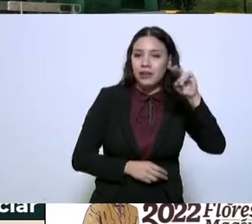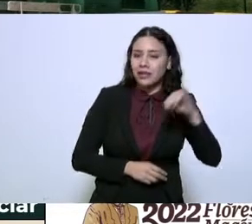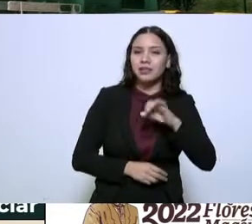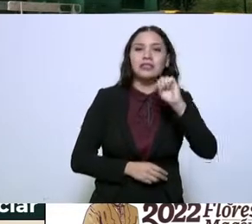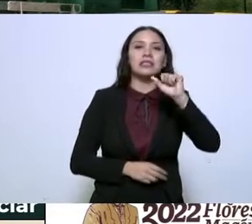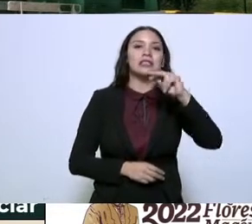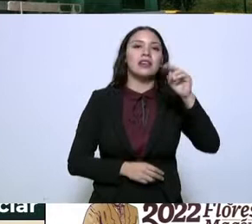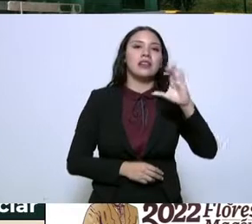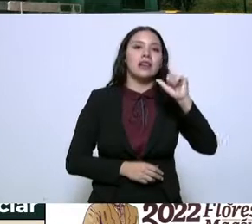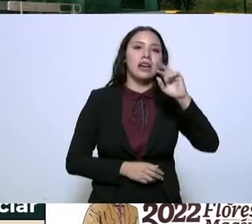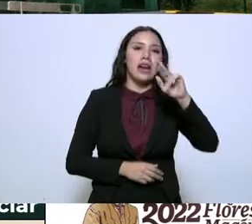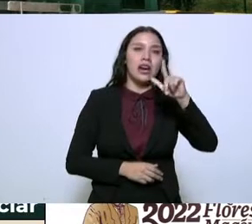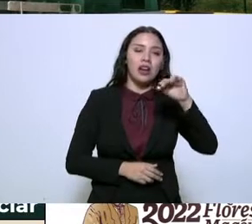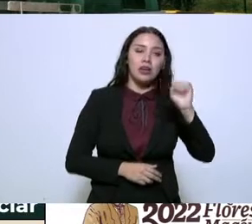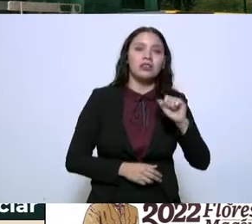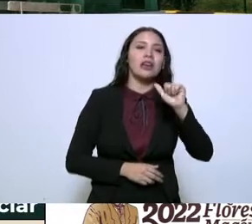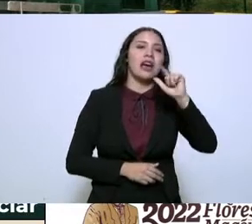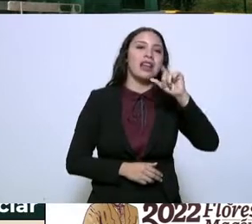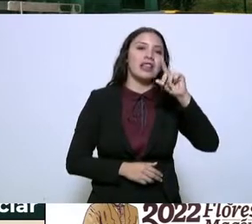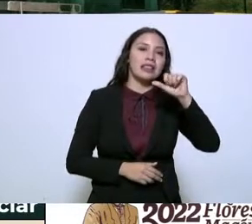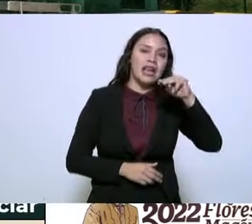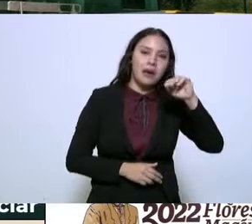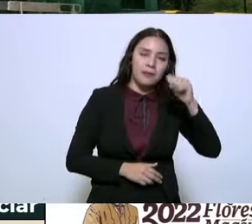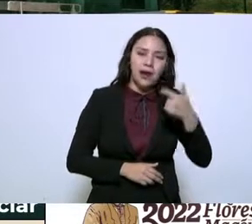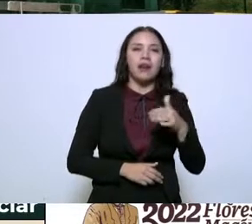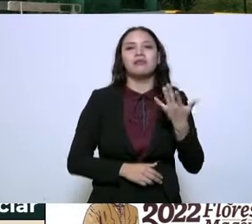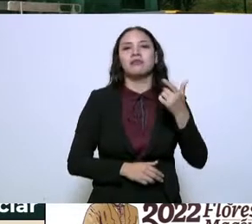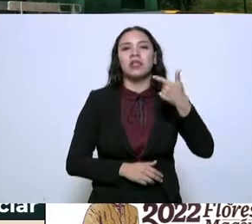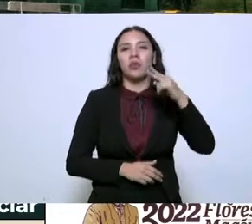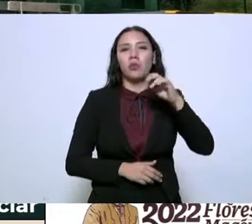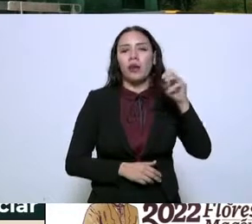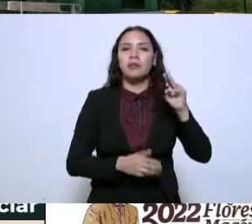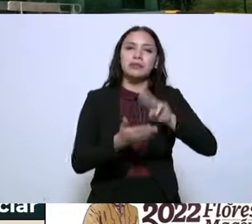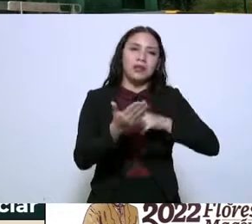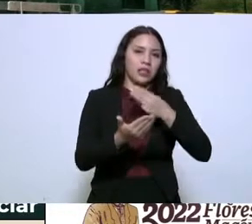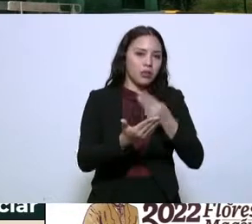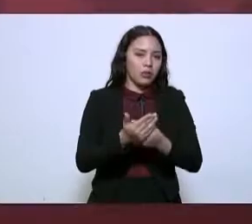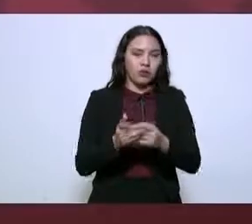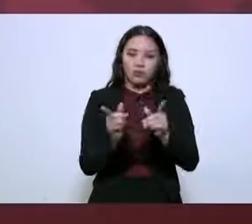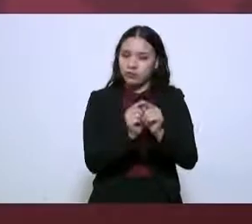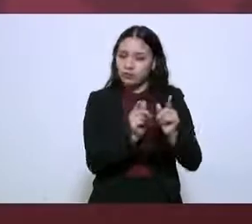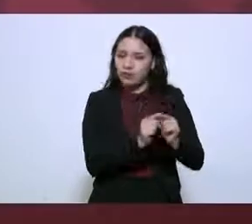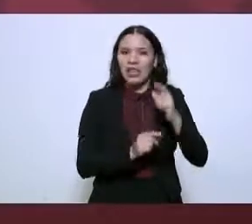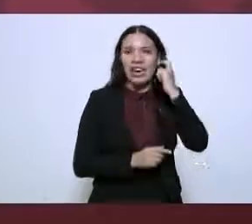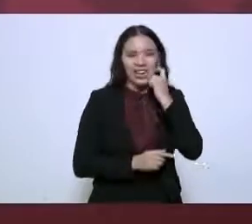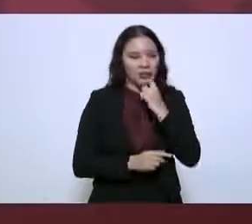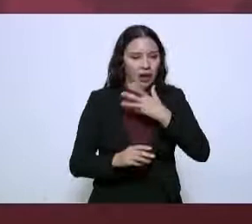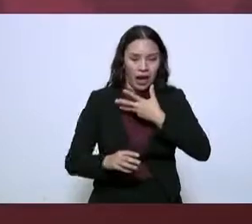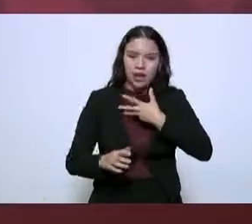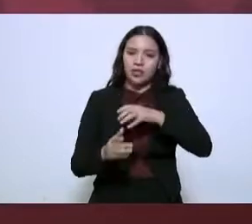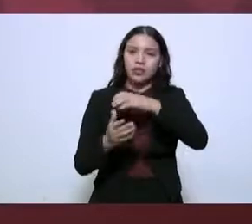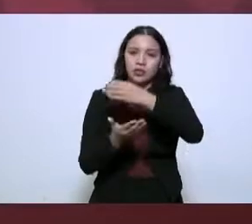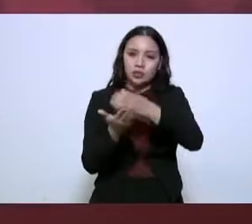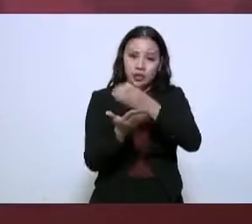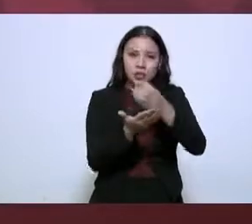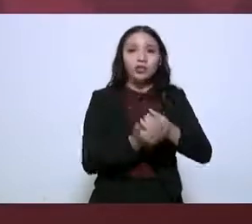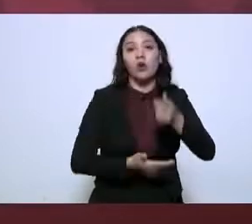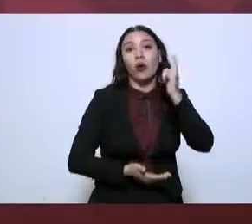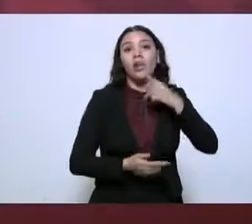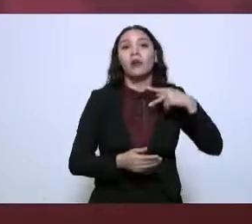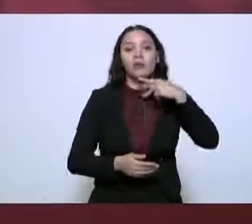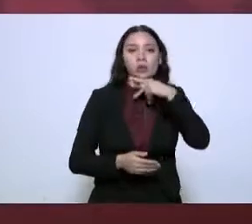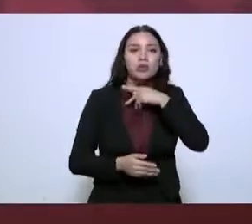San Carlos, Aldama, Burgos, Güemes, Guerrero y Matamoros. Tenemos otras cinco que ya están en